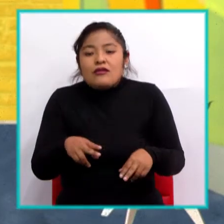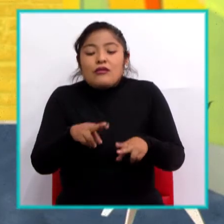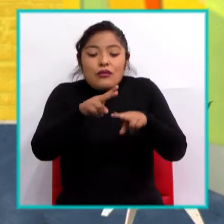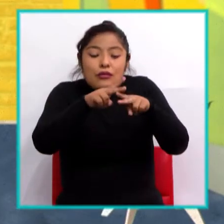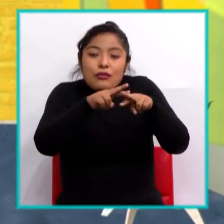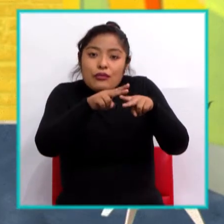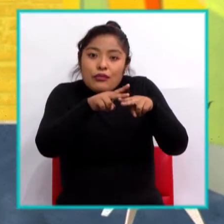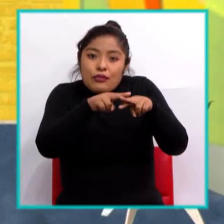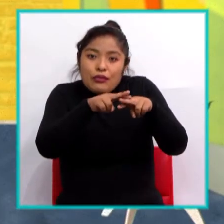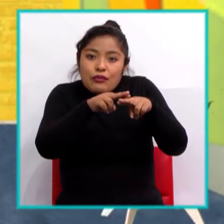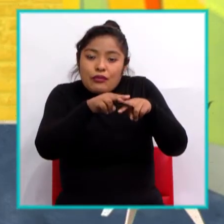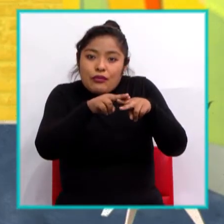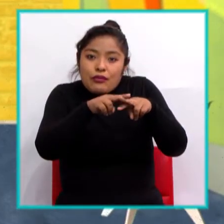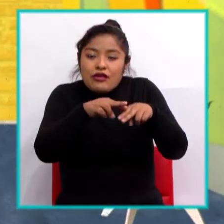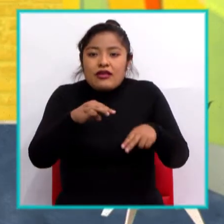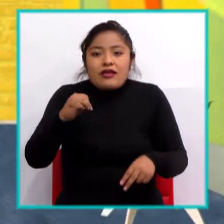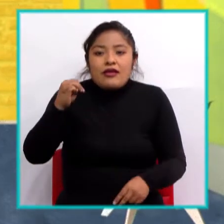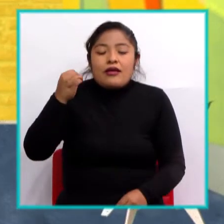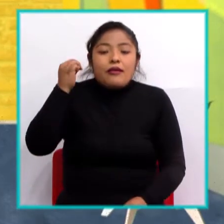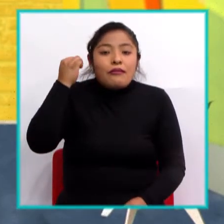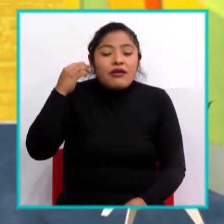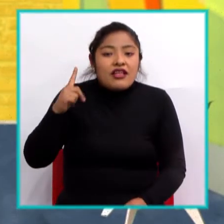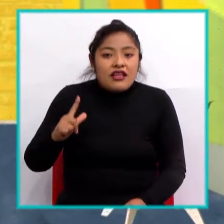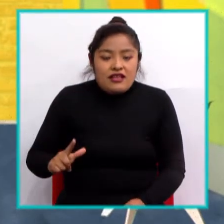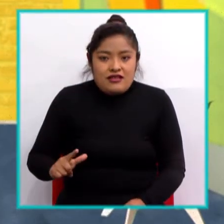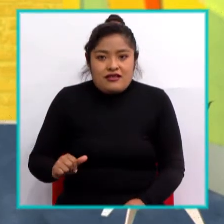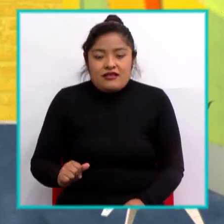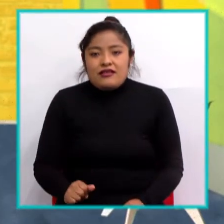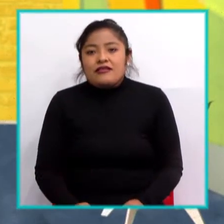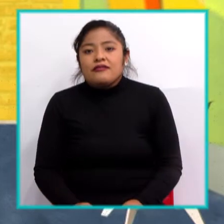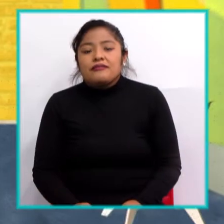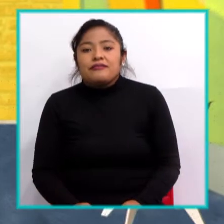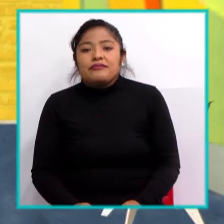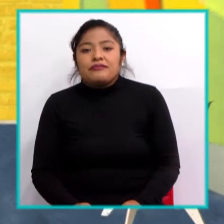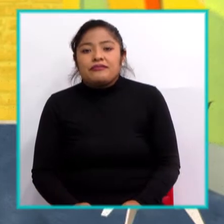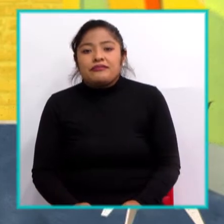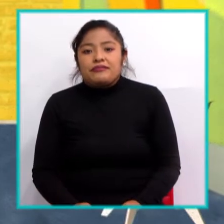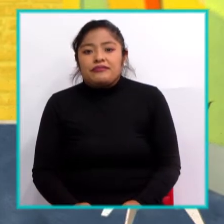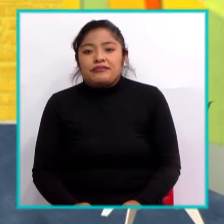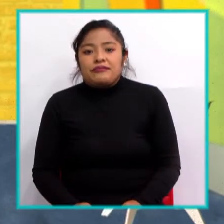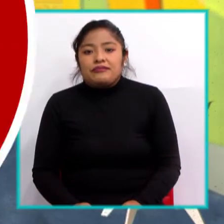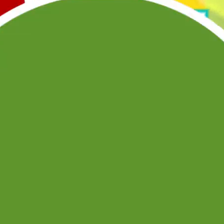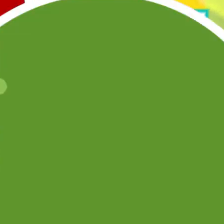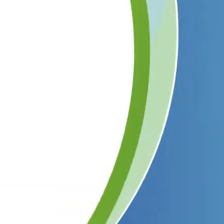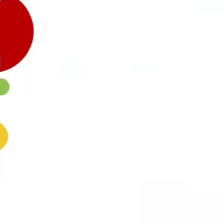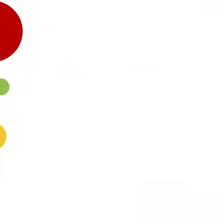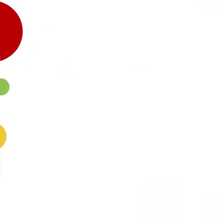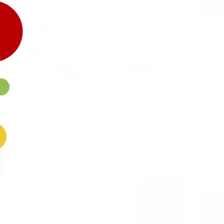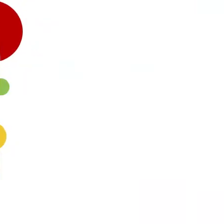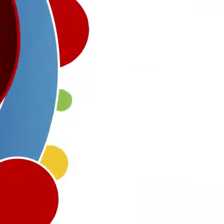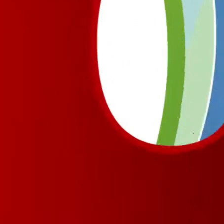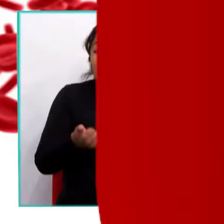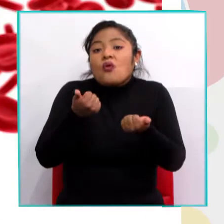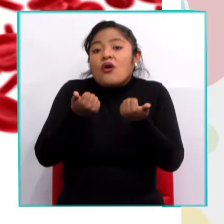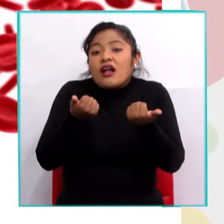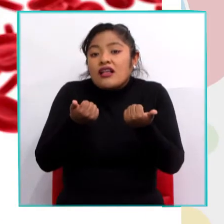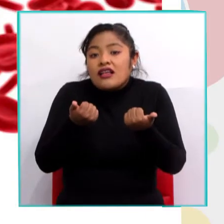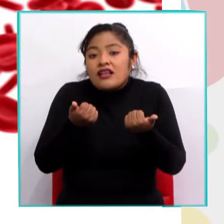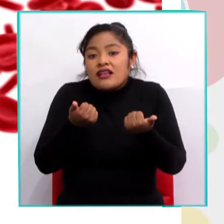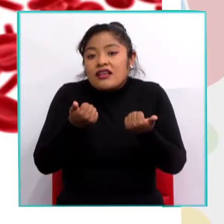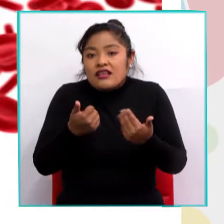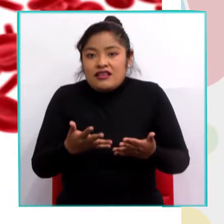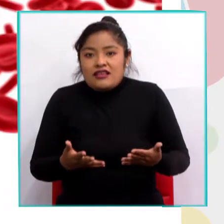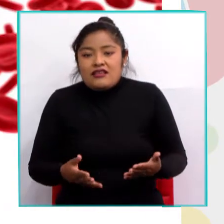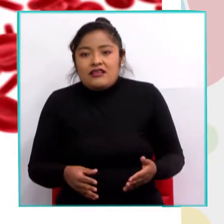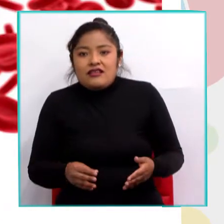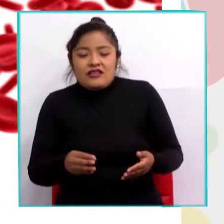sanguíneo y éstas van a contener de diferentes elementos. Y éstas son los glóbulos rojos,